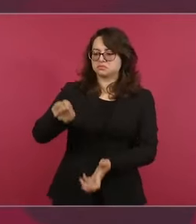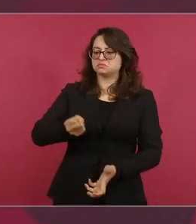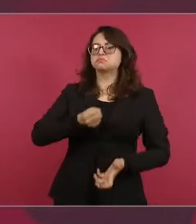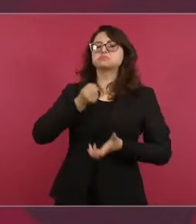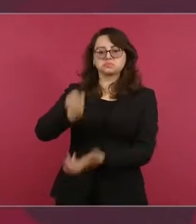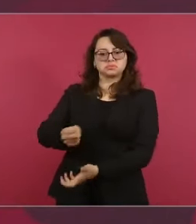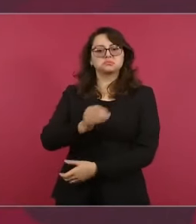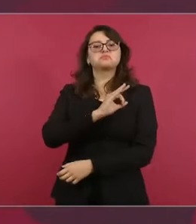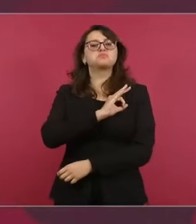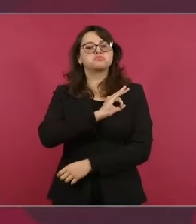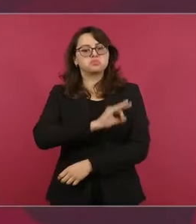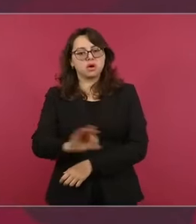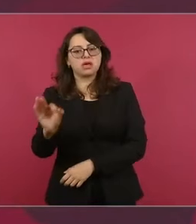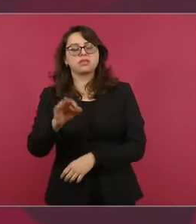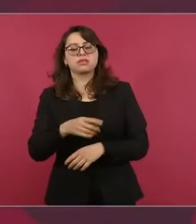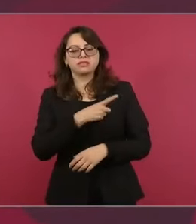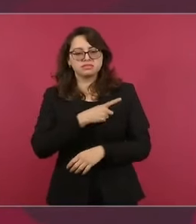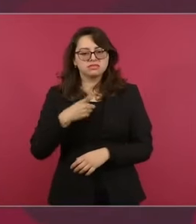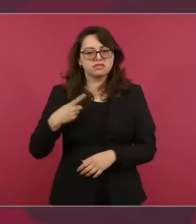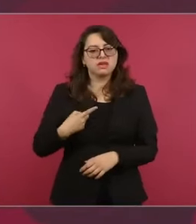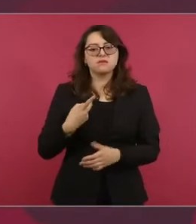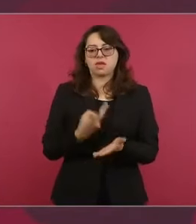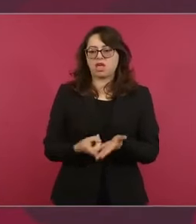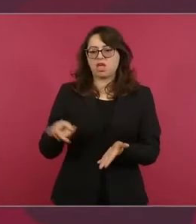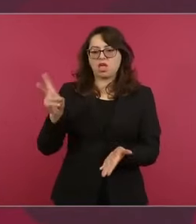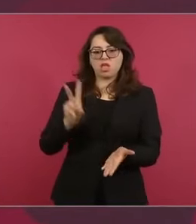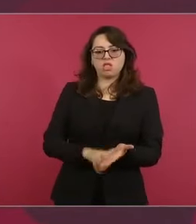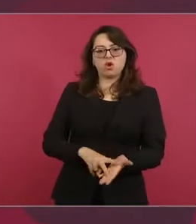lo que